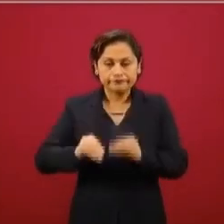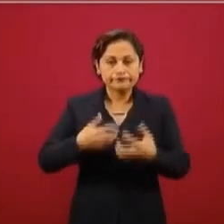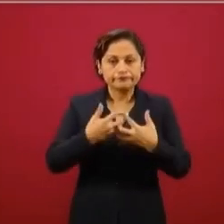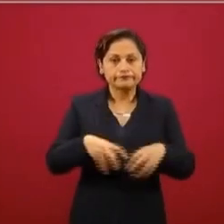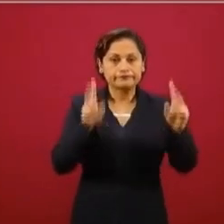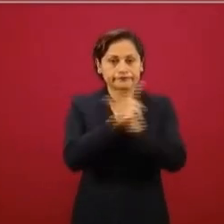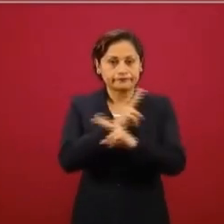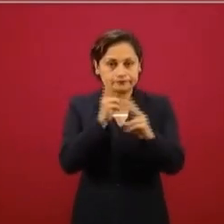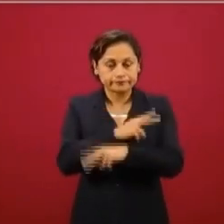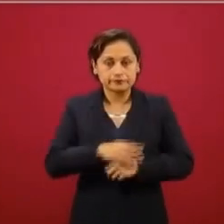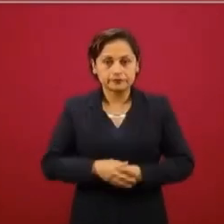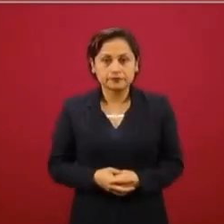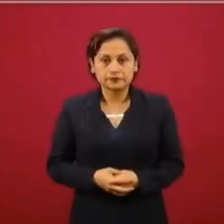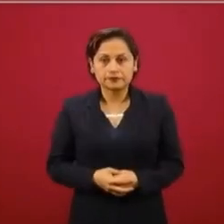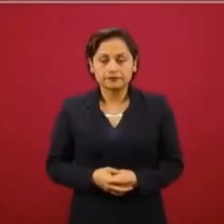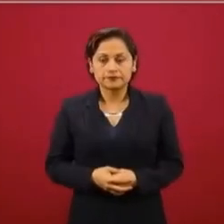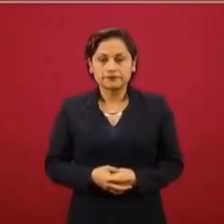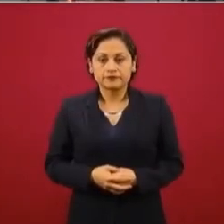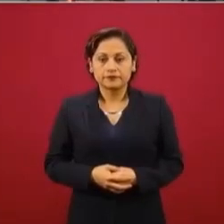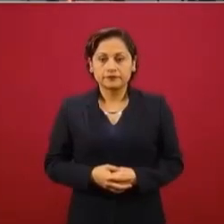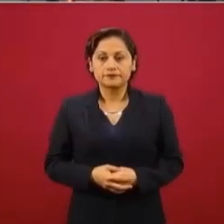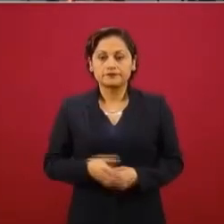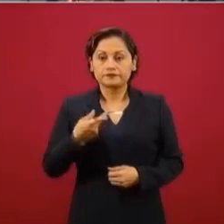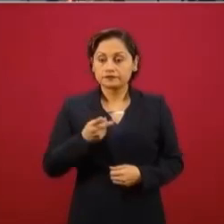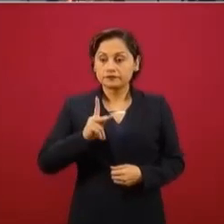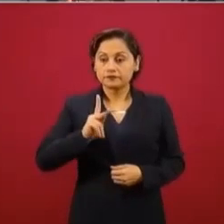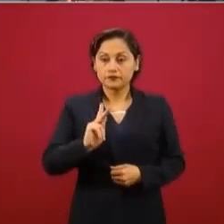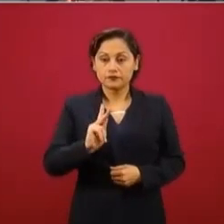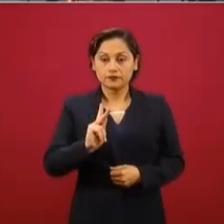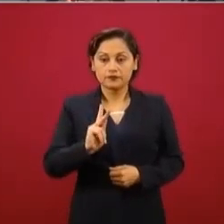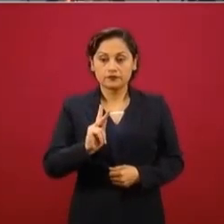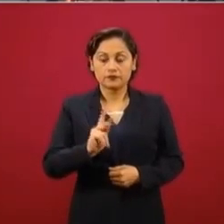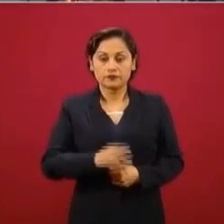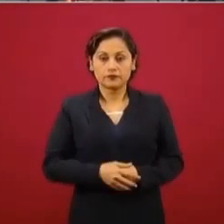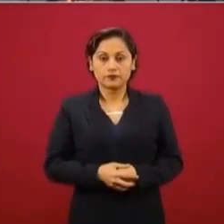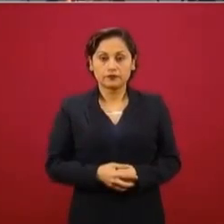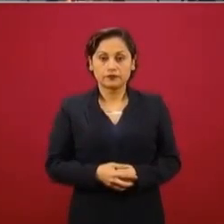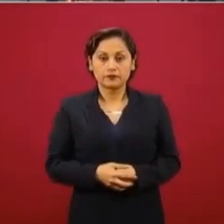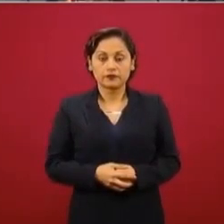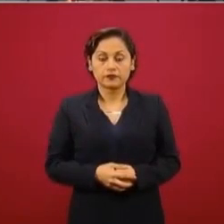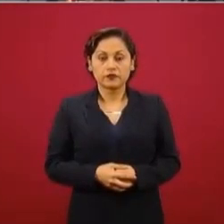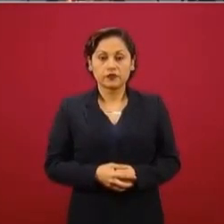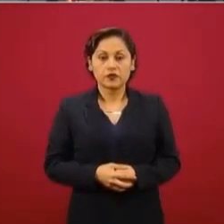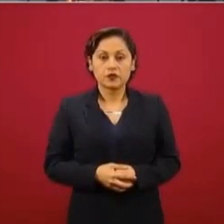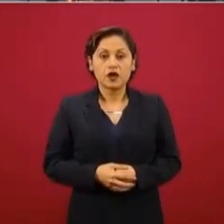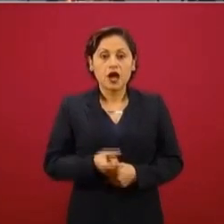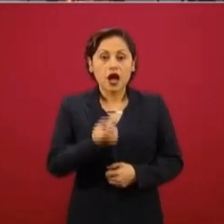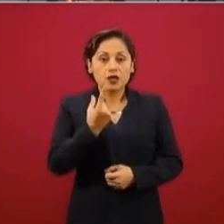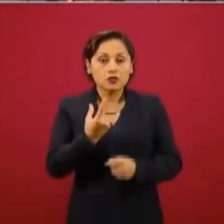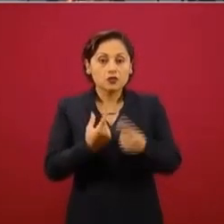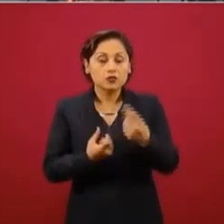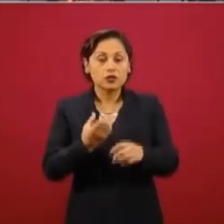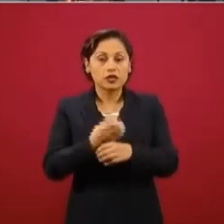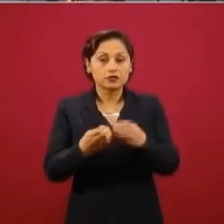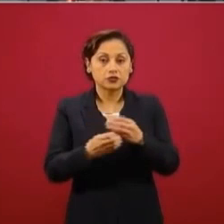ventiladores, pero que dependía de algunas piezas que se